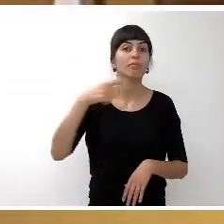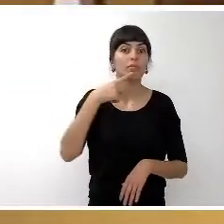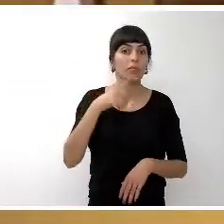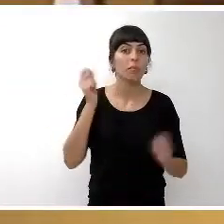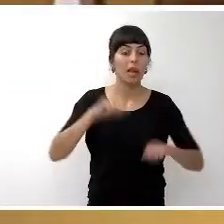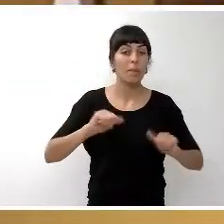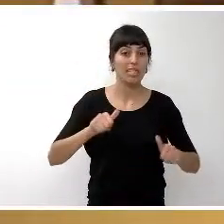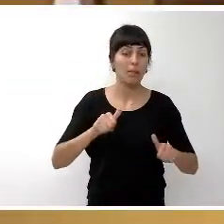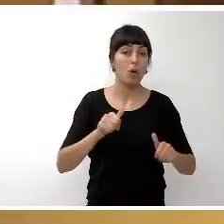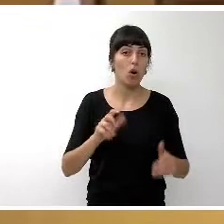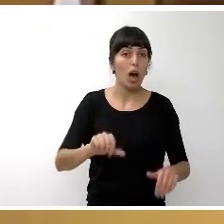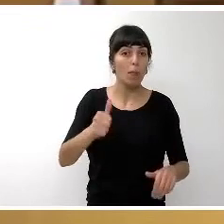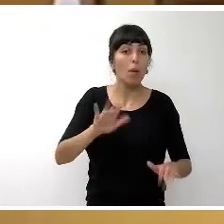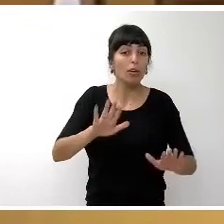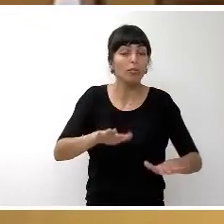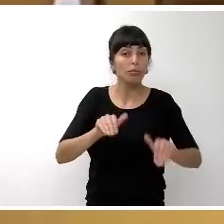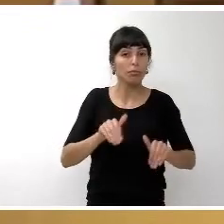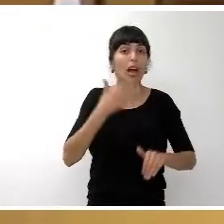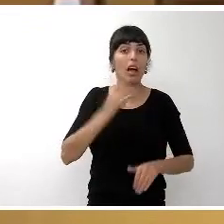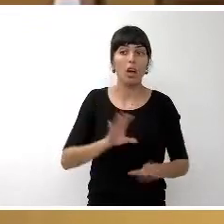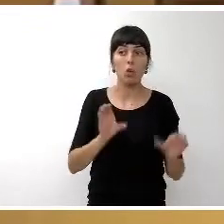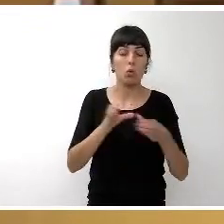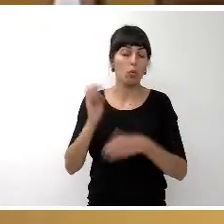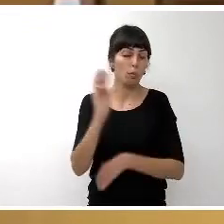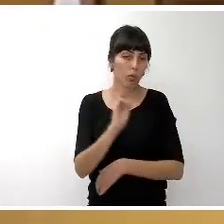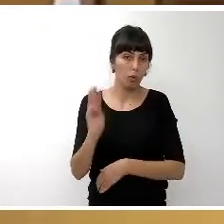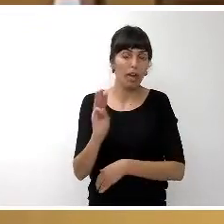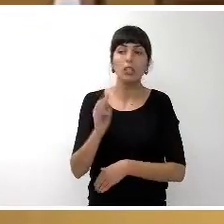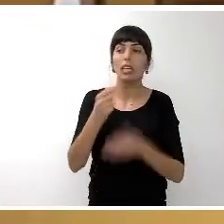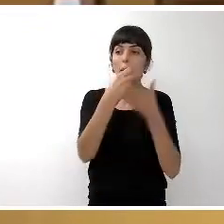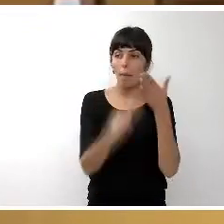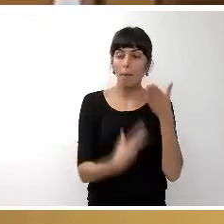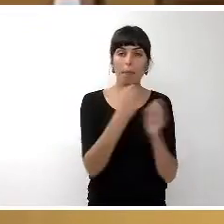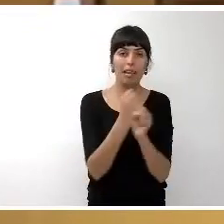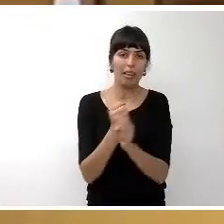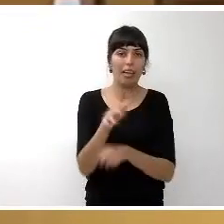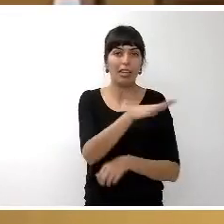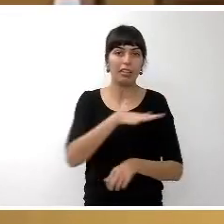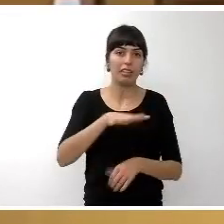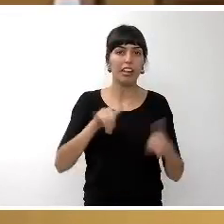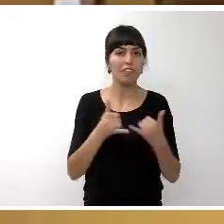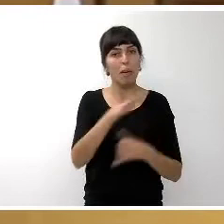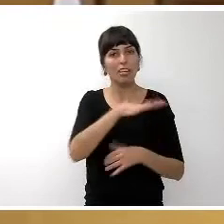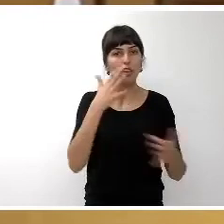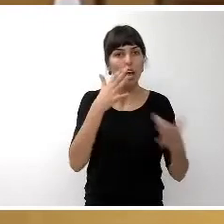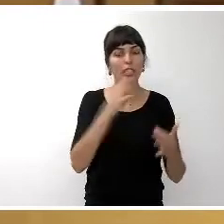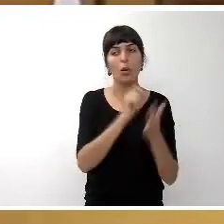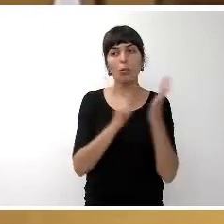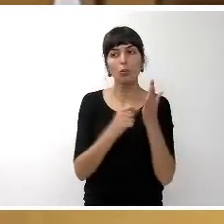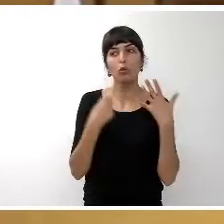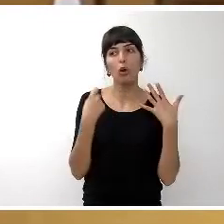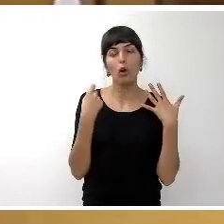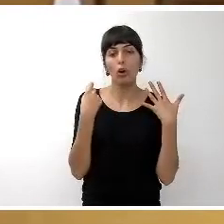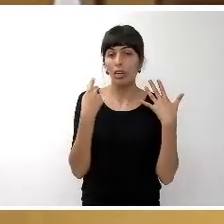extensión del Grupo Popular las plantillas de la entidad pública empresarial Tenerife Espacio de las Artes, que el punto 6. La plantilla en el punto